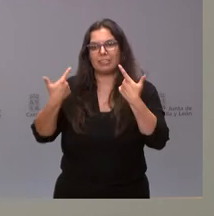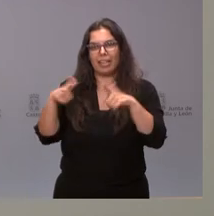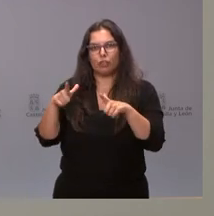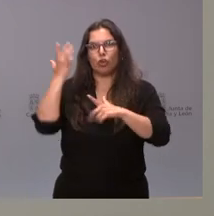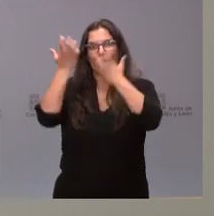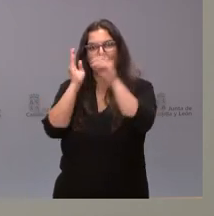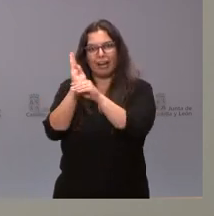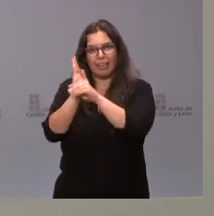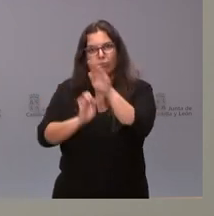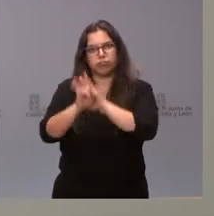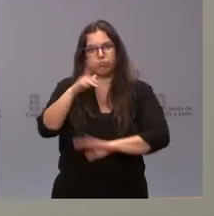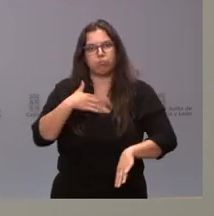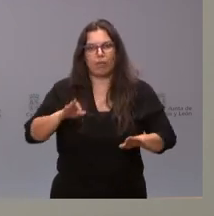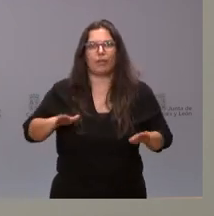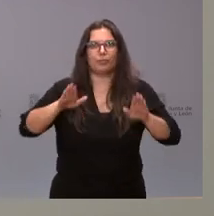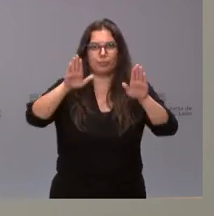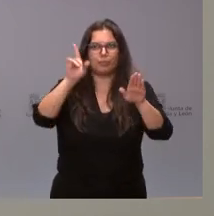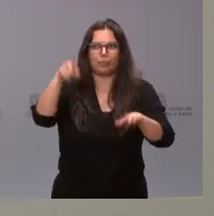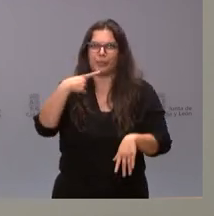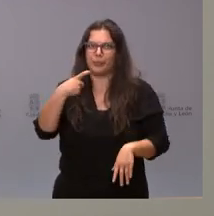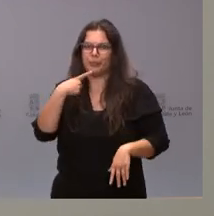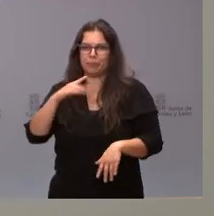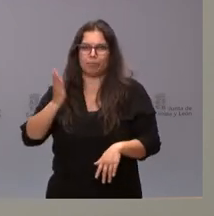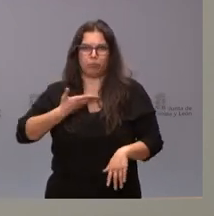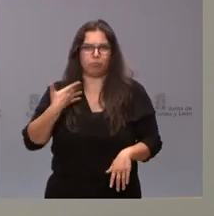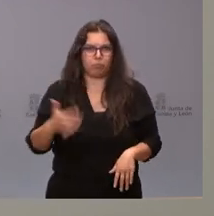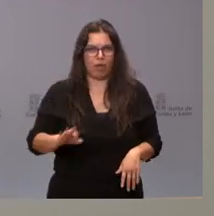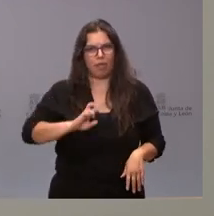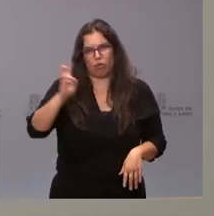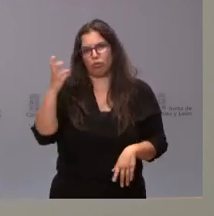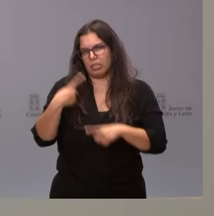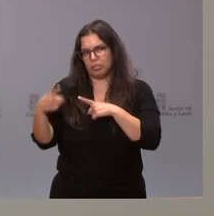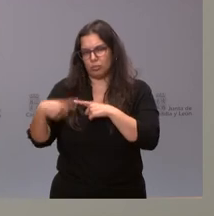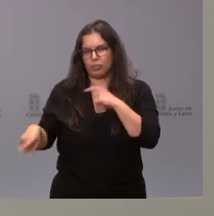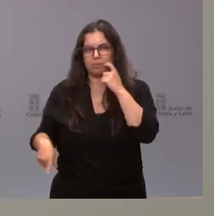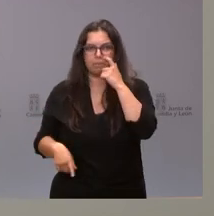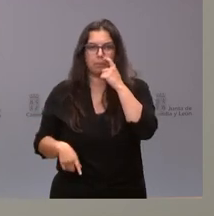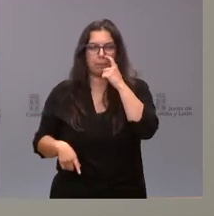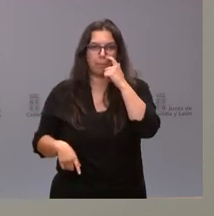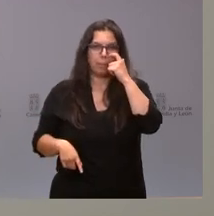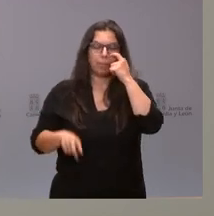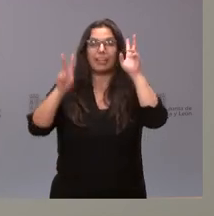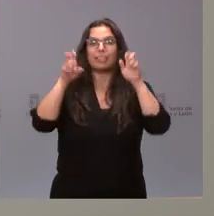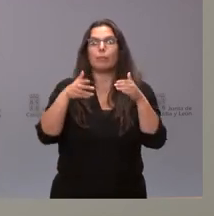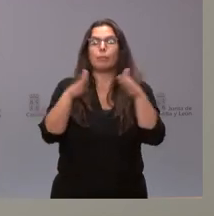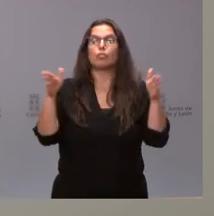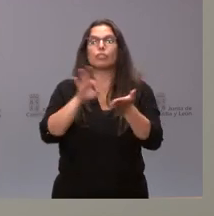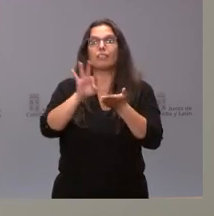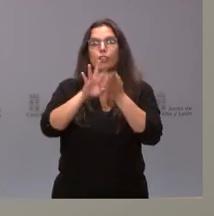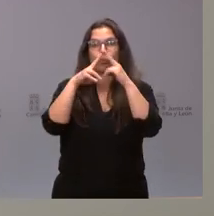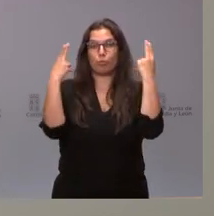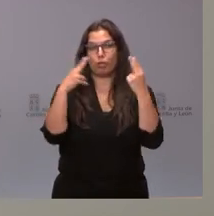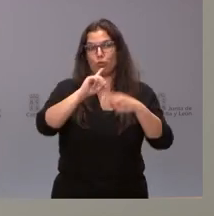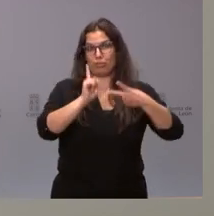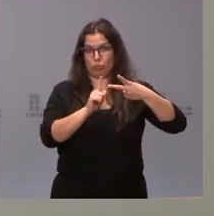ganadero en nuestra comunidad autónoma, que también está pasando algunas dificultades en otro ámbito. La apertura de los servicios públicos es la segunda cuestión que usted me planteaba.